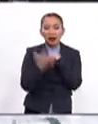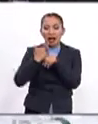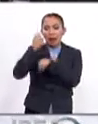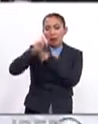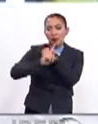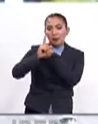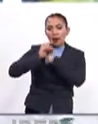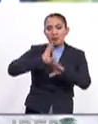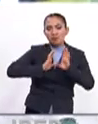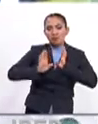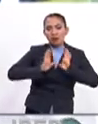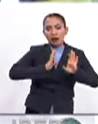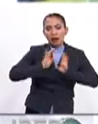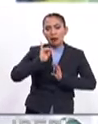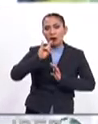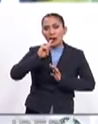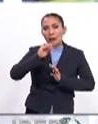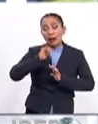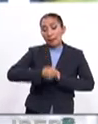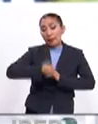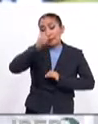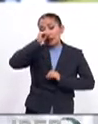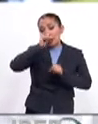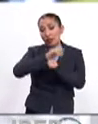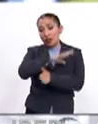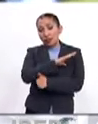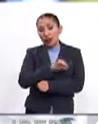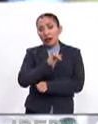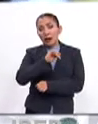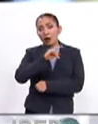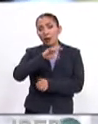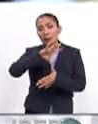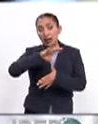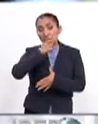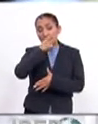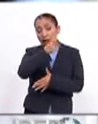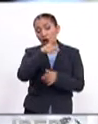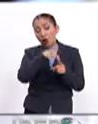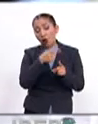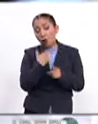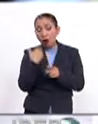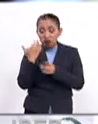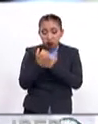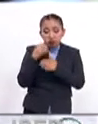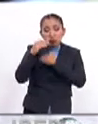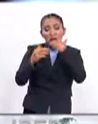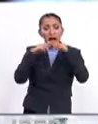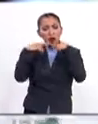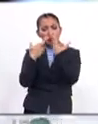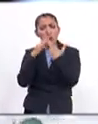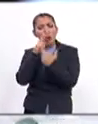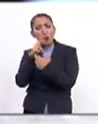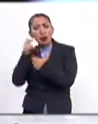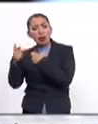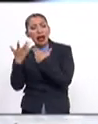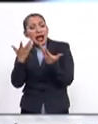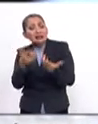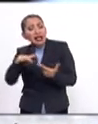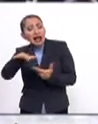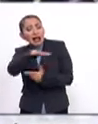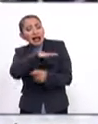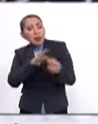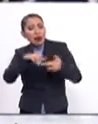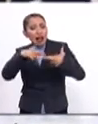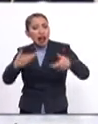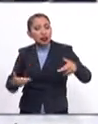grave crisis militar iberoamericana. El primer secretario general iberoamericano enfatizó que entre los logros de las cumbres está el haber generado un